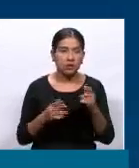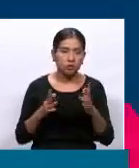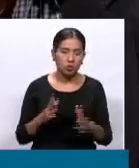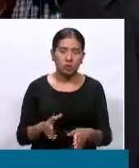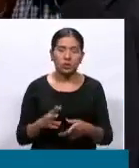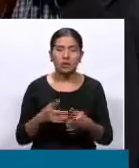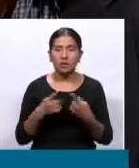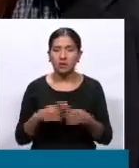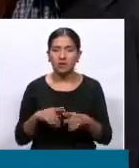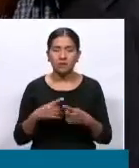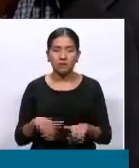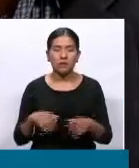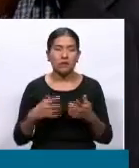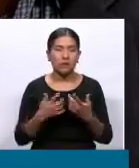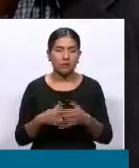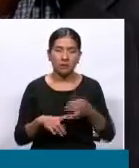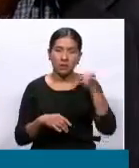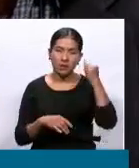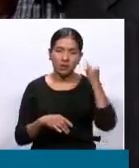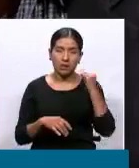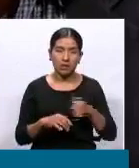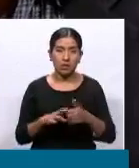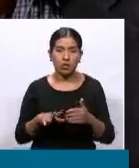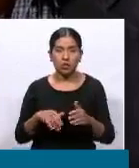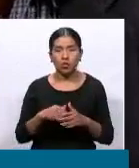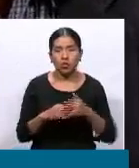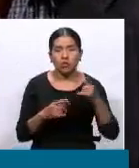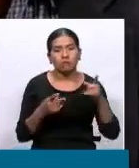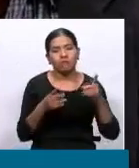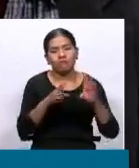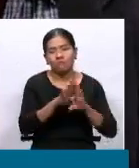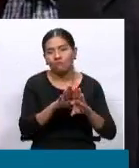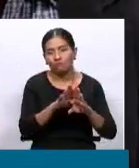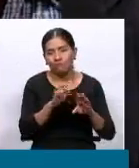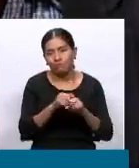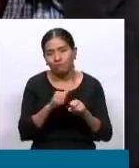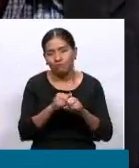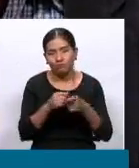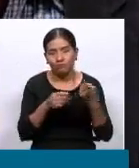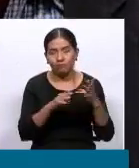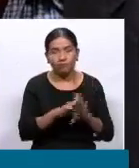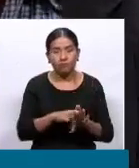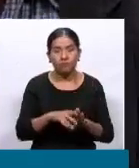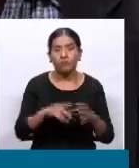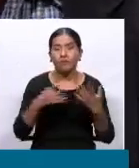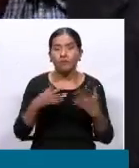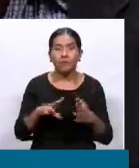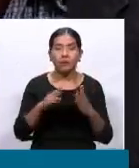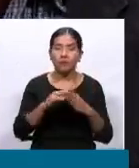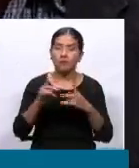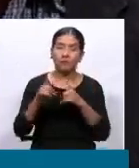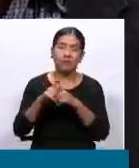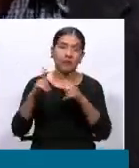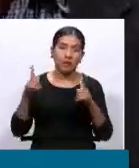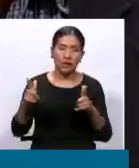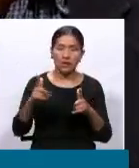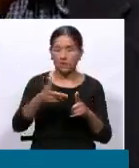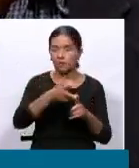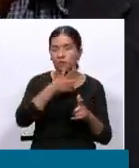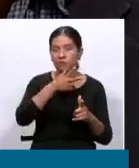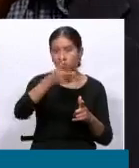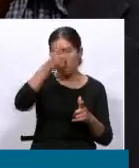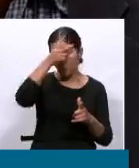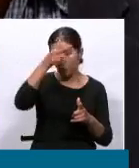gremial, el pequeño emprendedor que está obligado a cerrar su negocio. Mientras tanto, las grandes avícolas, los